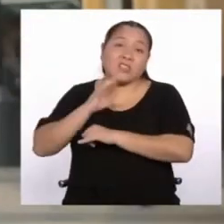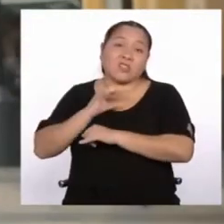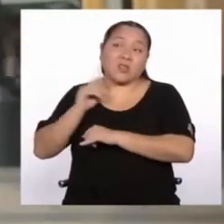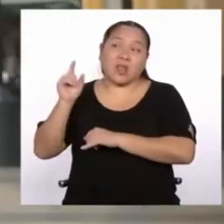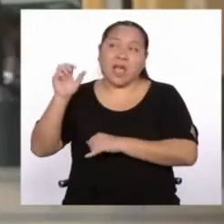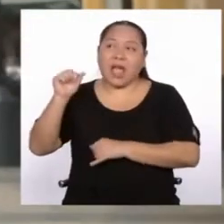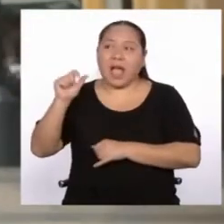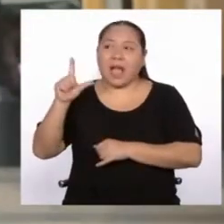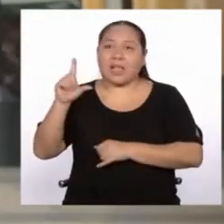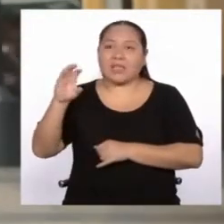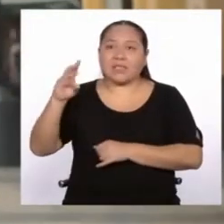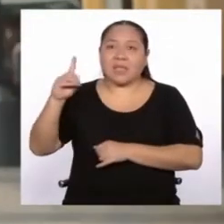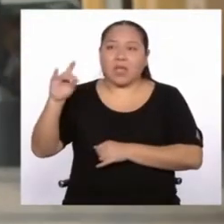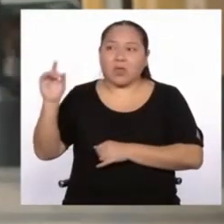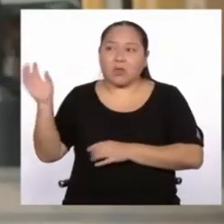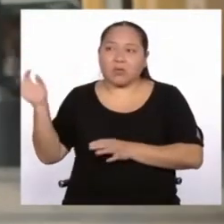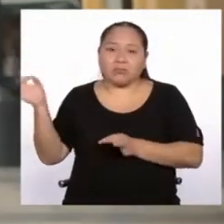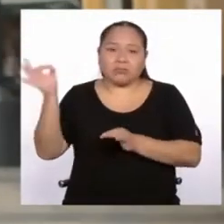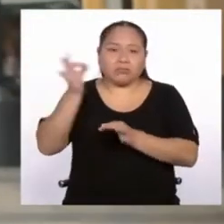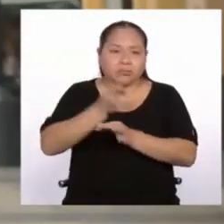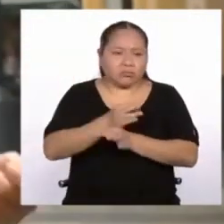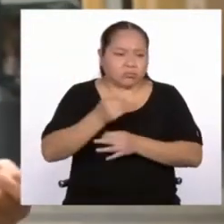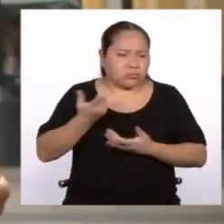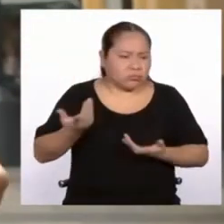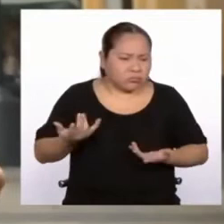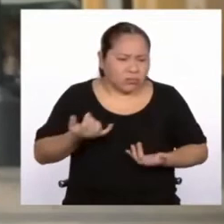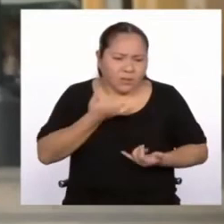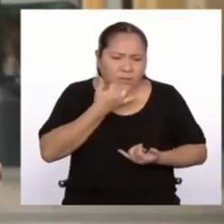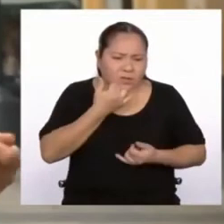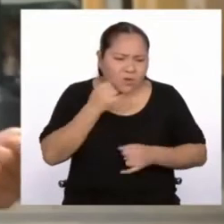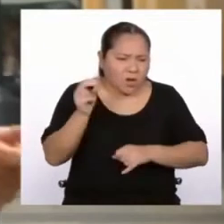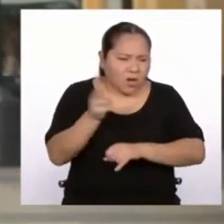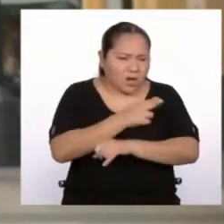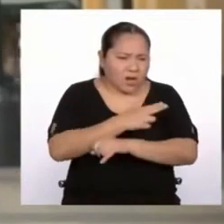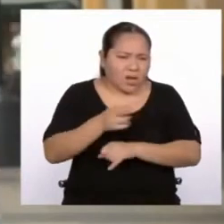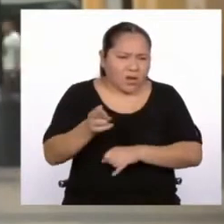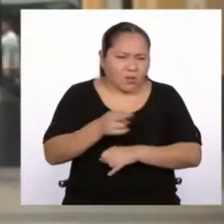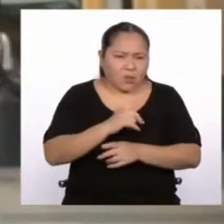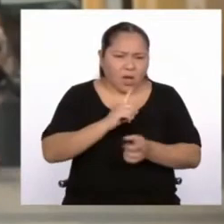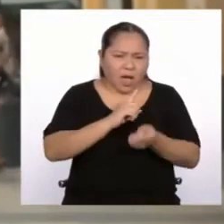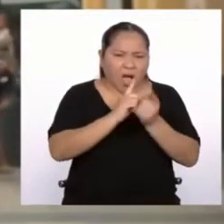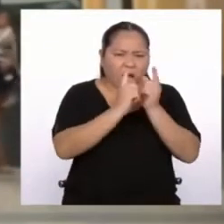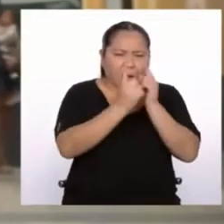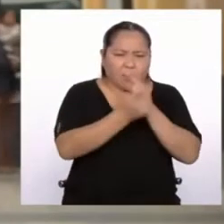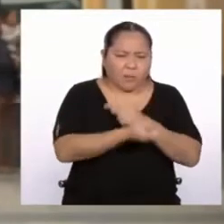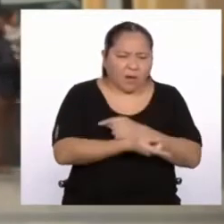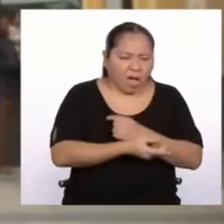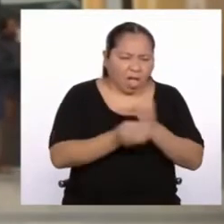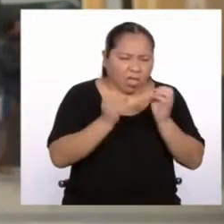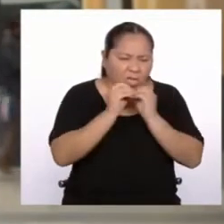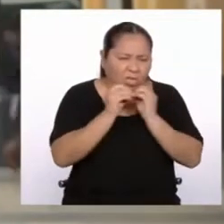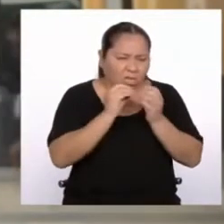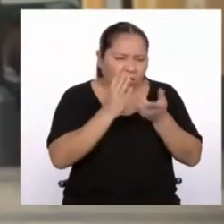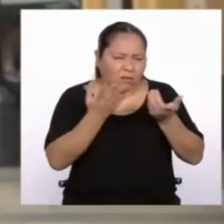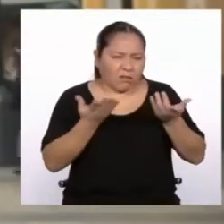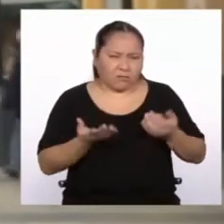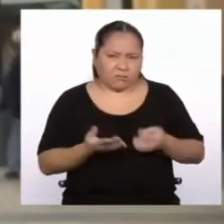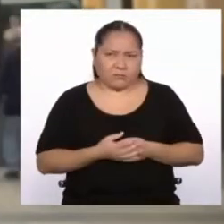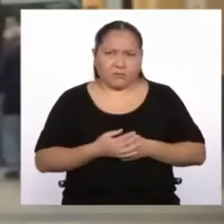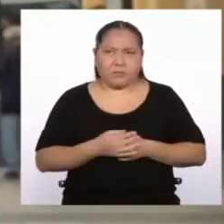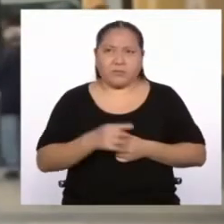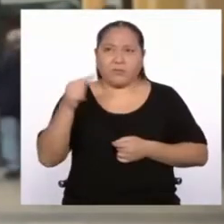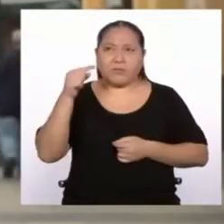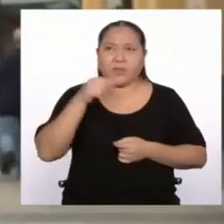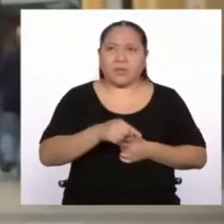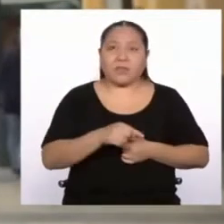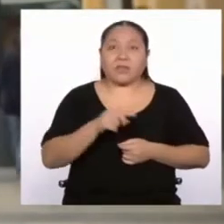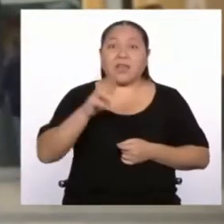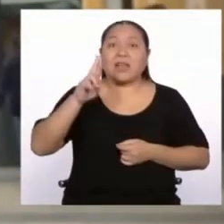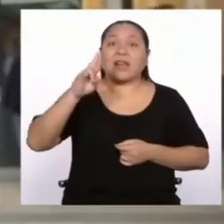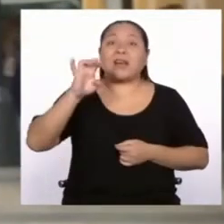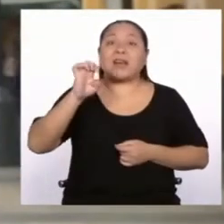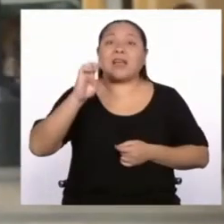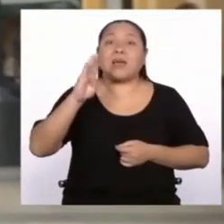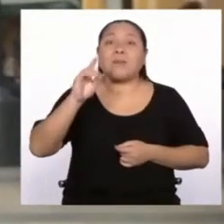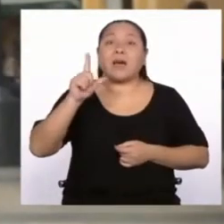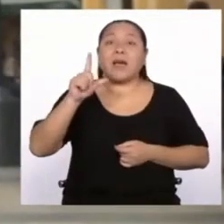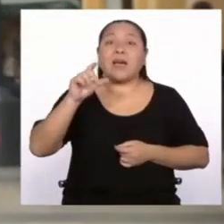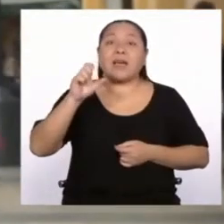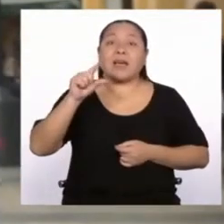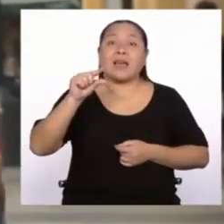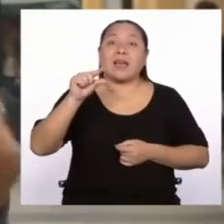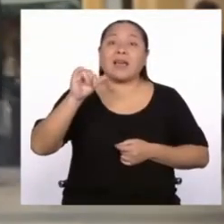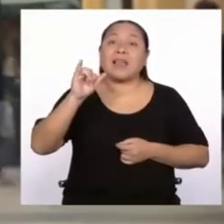Perú se da cuenta de que nuestro himno había sido modificado, alterado, y en ese contexto Rebagliati le